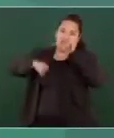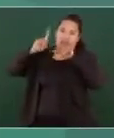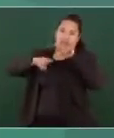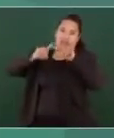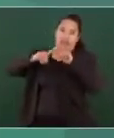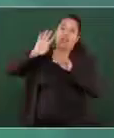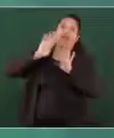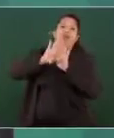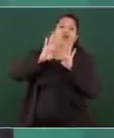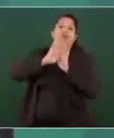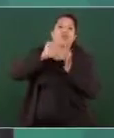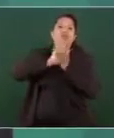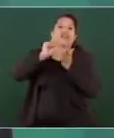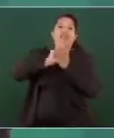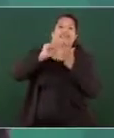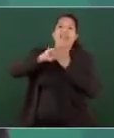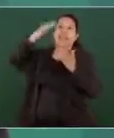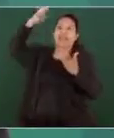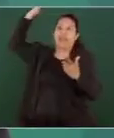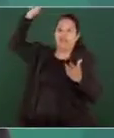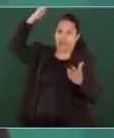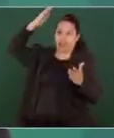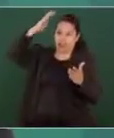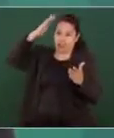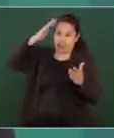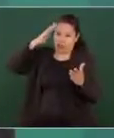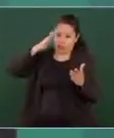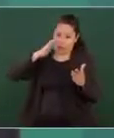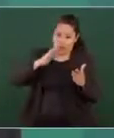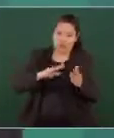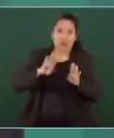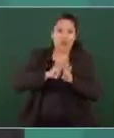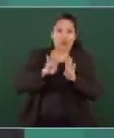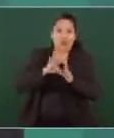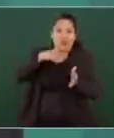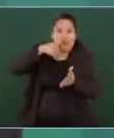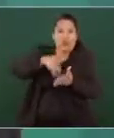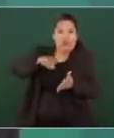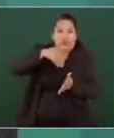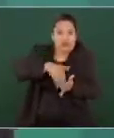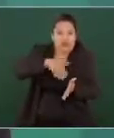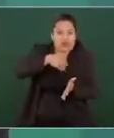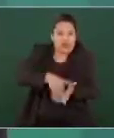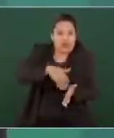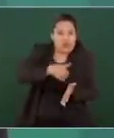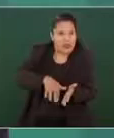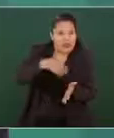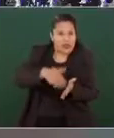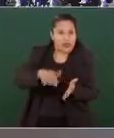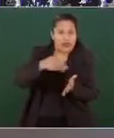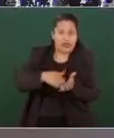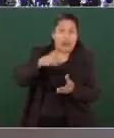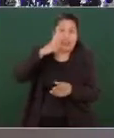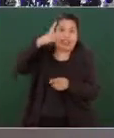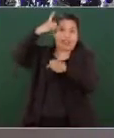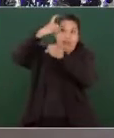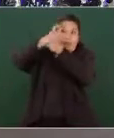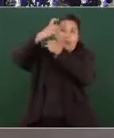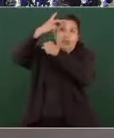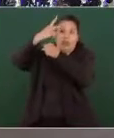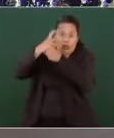limpiar de corrupción de arriba para abajo y lleva tiempo. Además, estaba